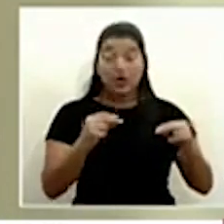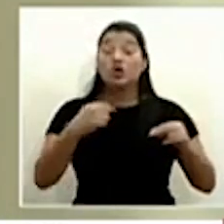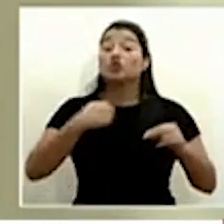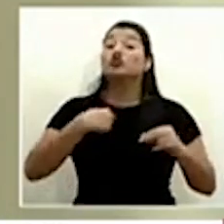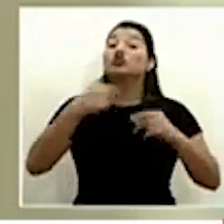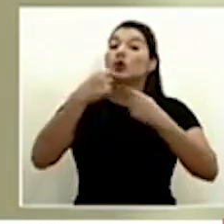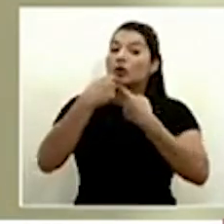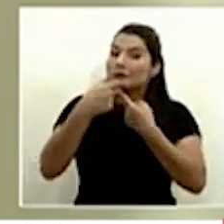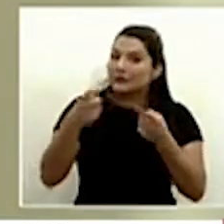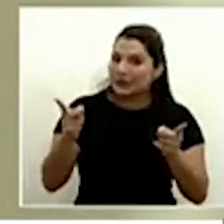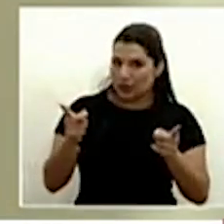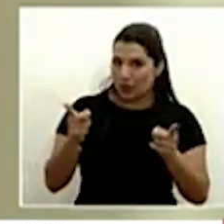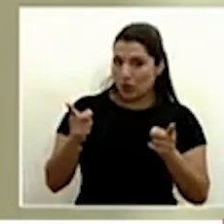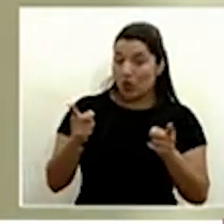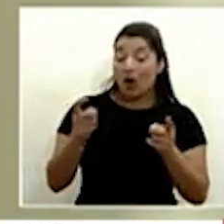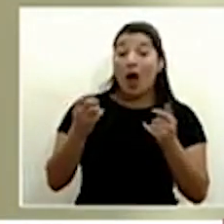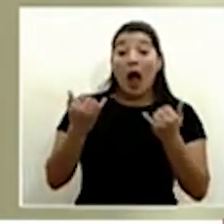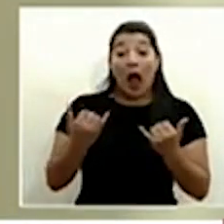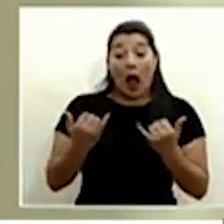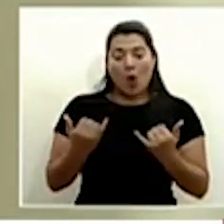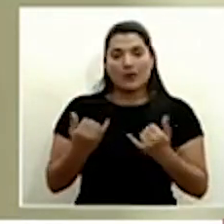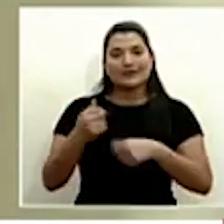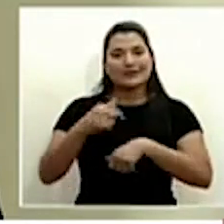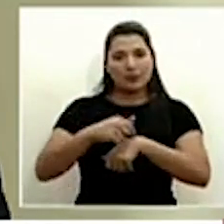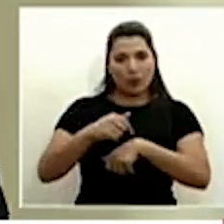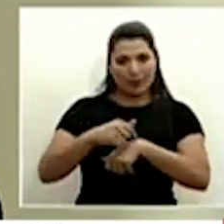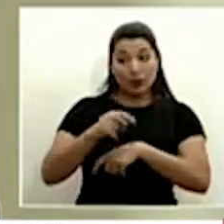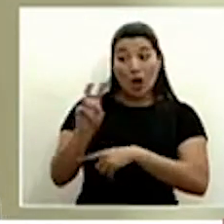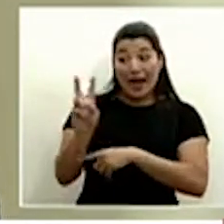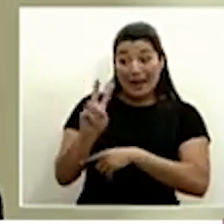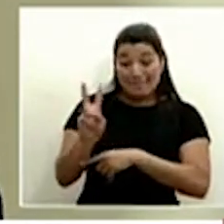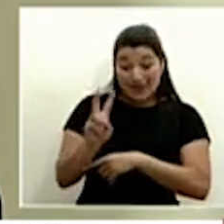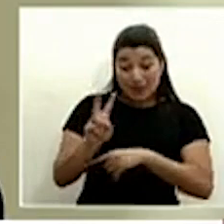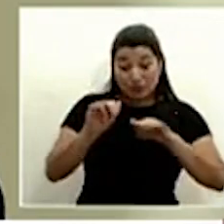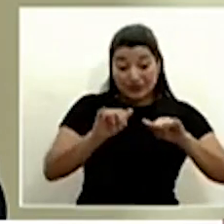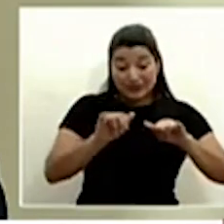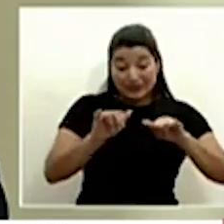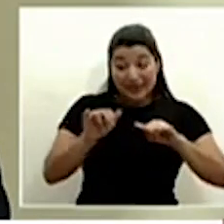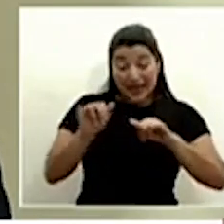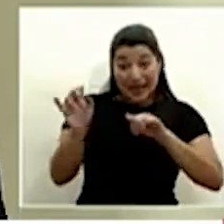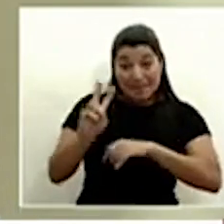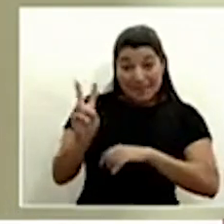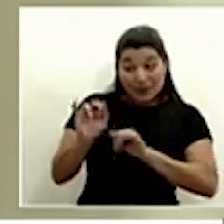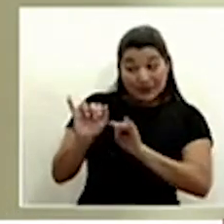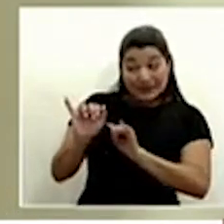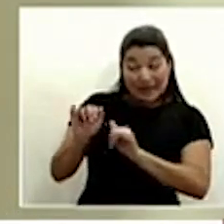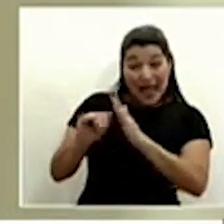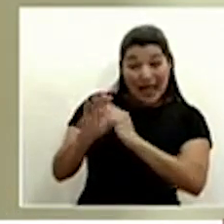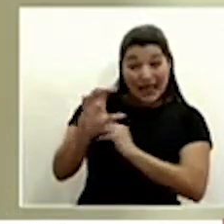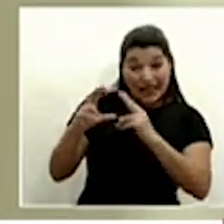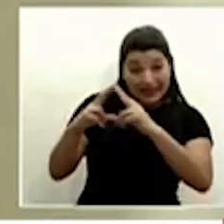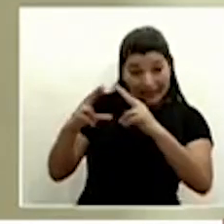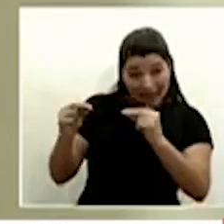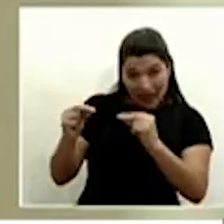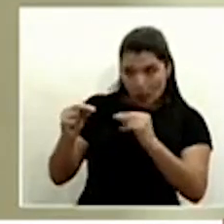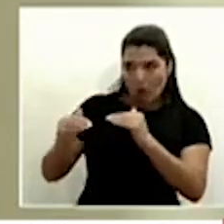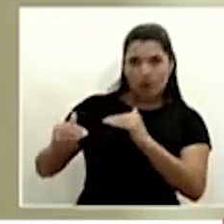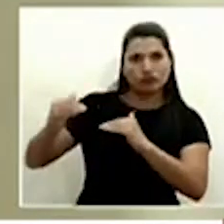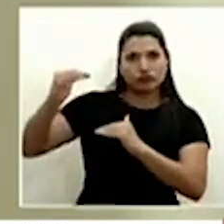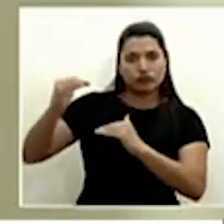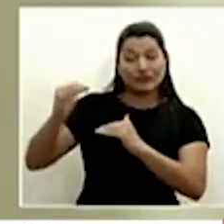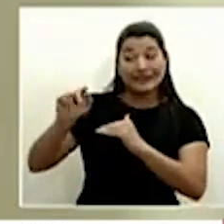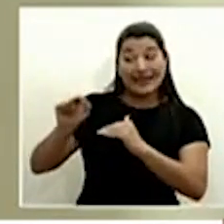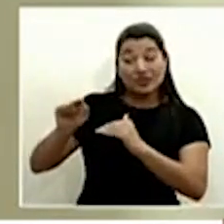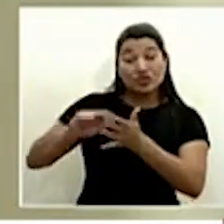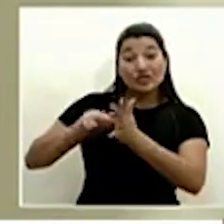circulación que tenemos en este momento evidenciada en el país hermano de Nicaragua pone un riesgo adicional, una